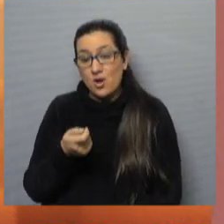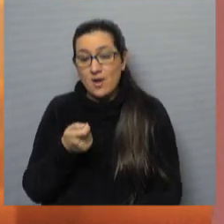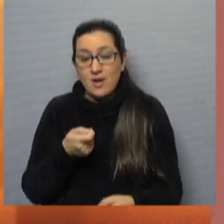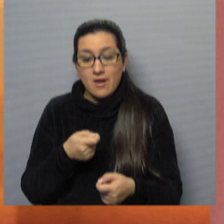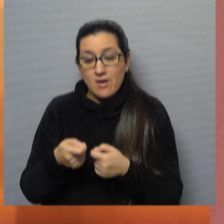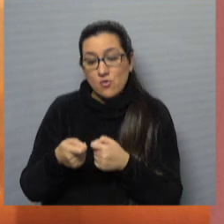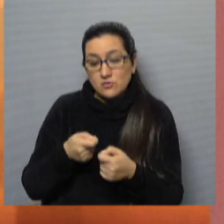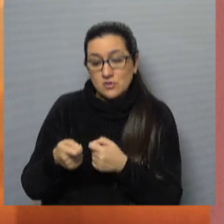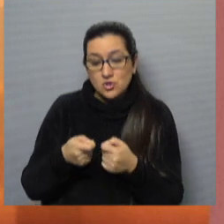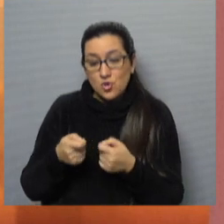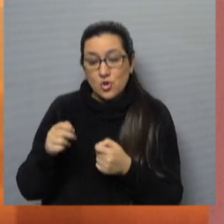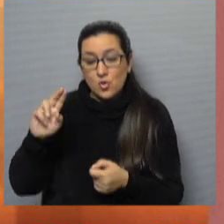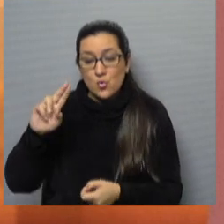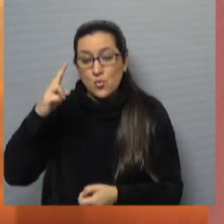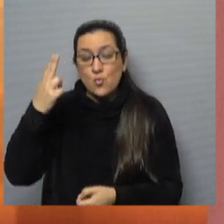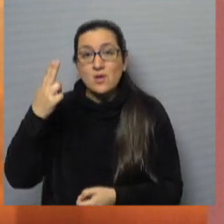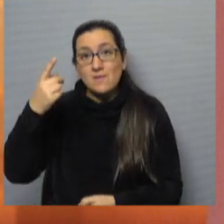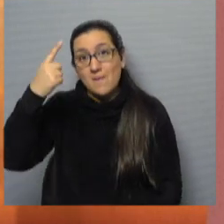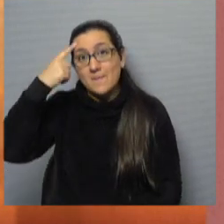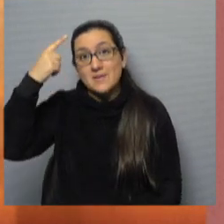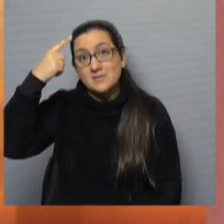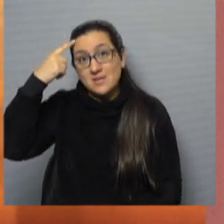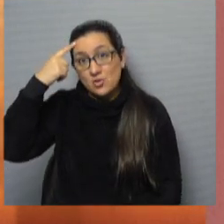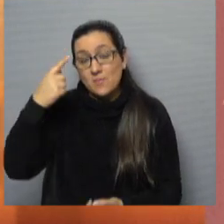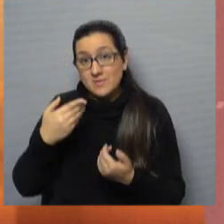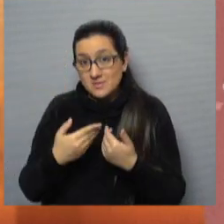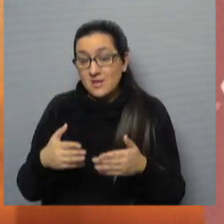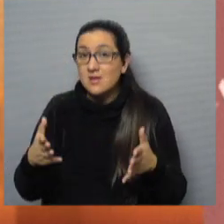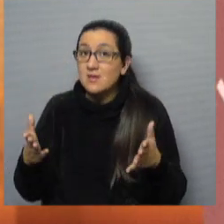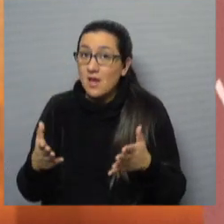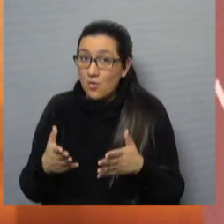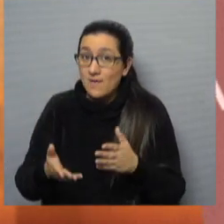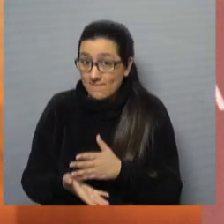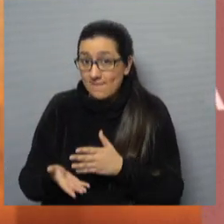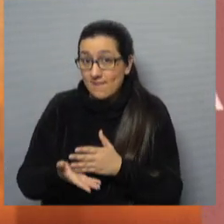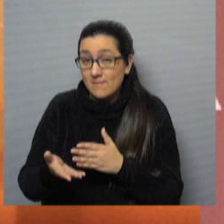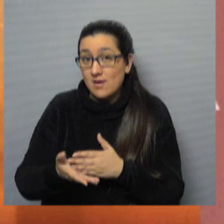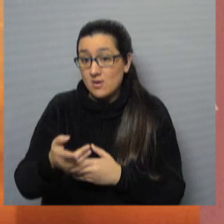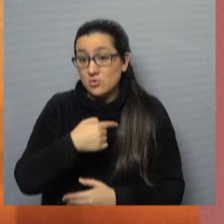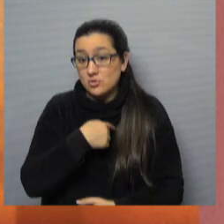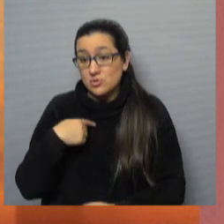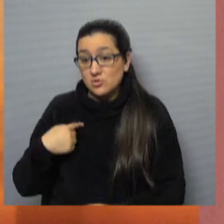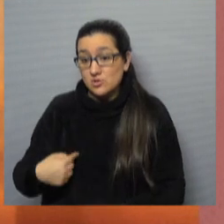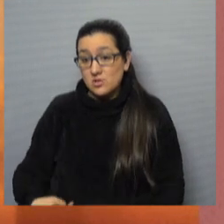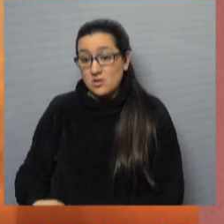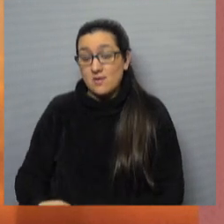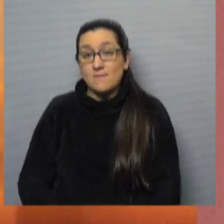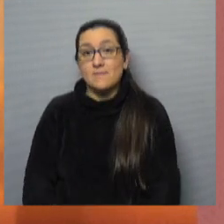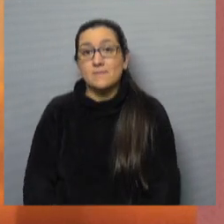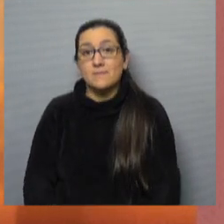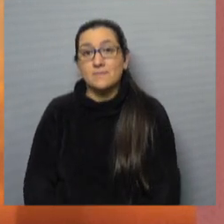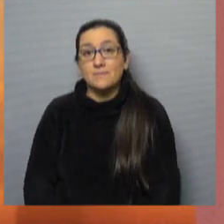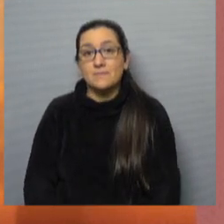que Uruguay estaba pensando emprender y que ahora emprenderá con China, con el gobierno chino,